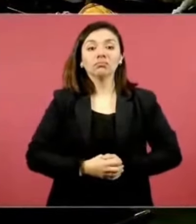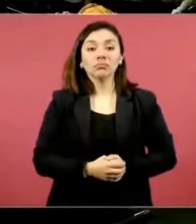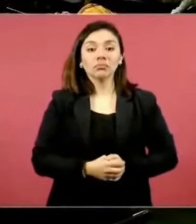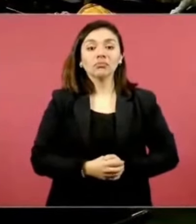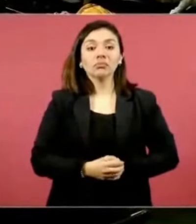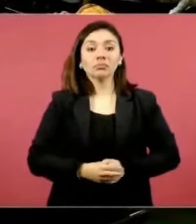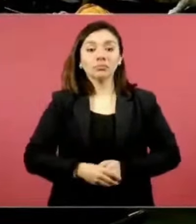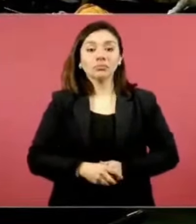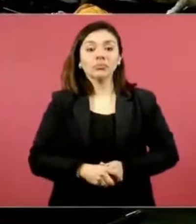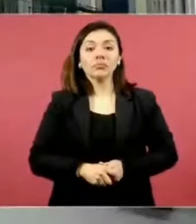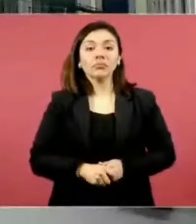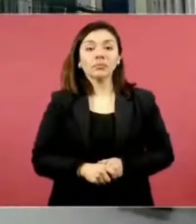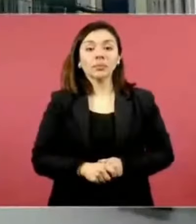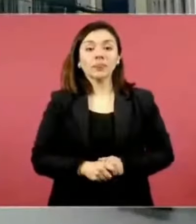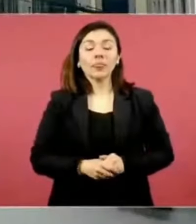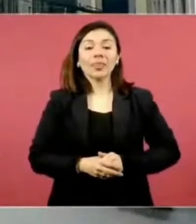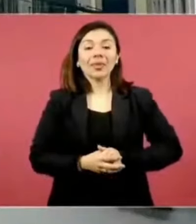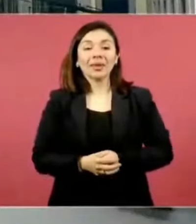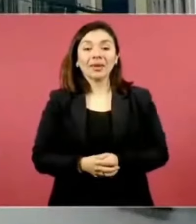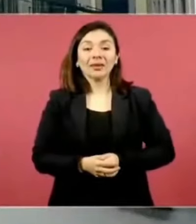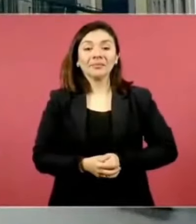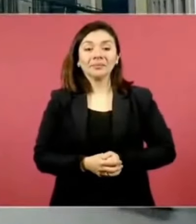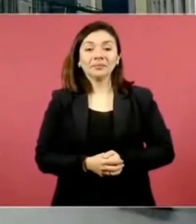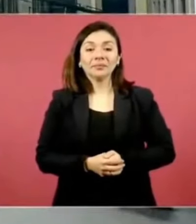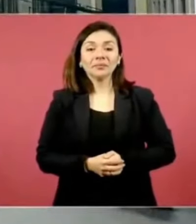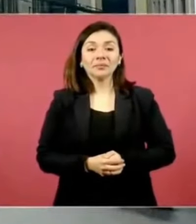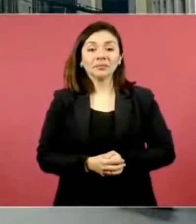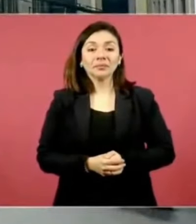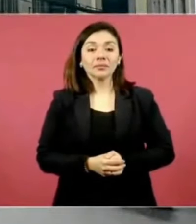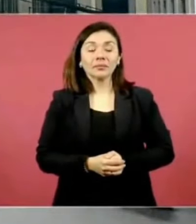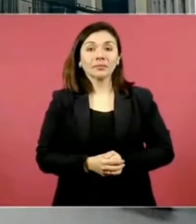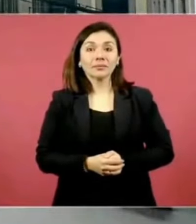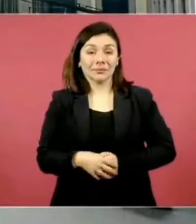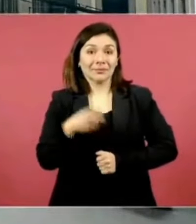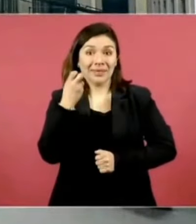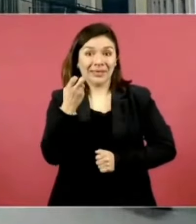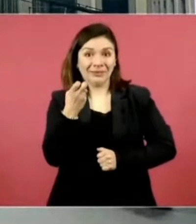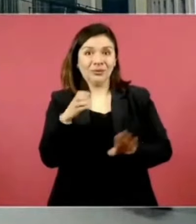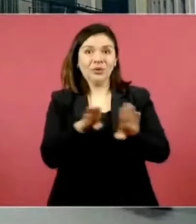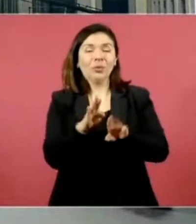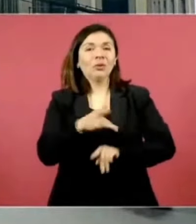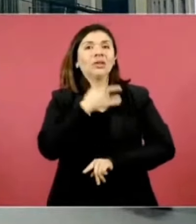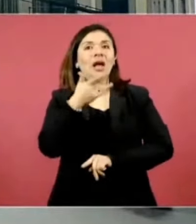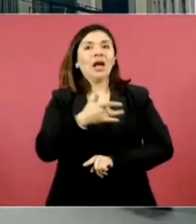es cuando la realidad y la percepción no